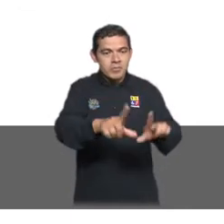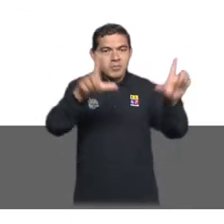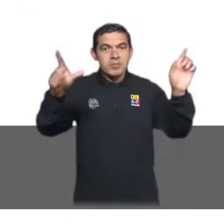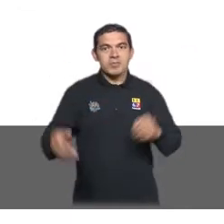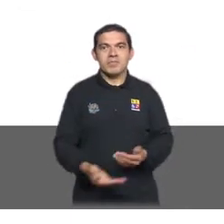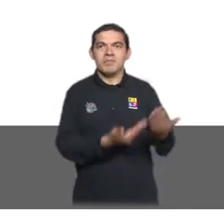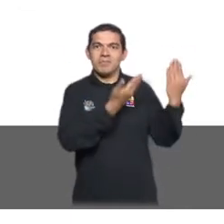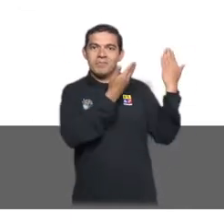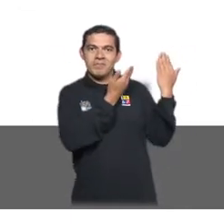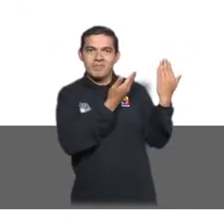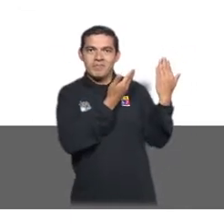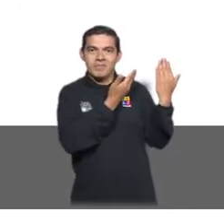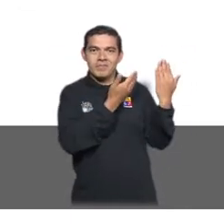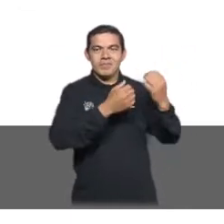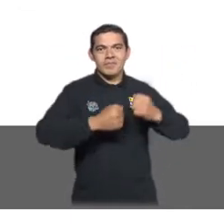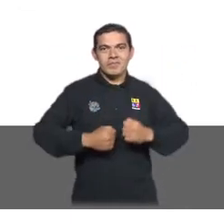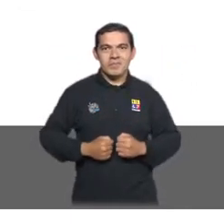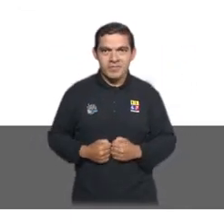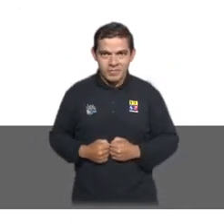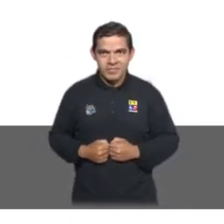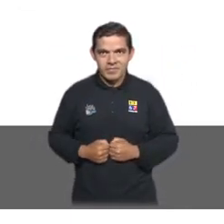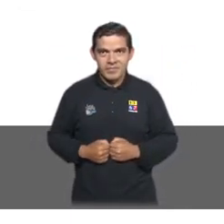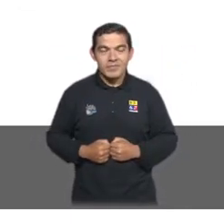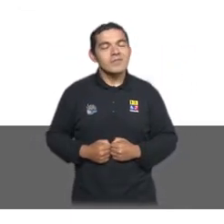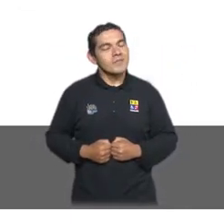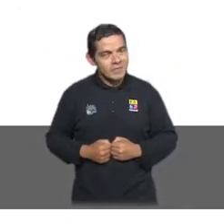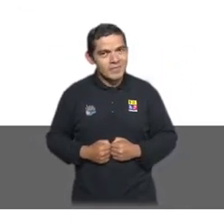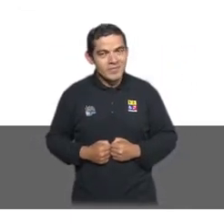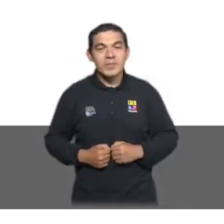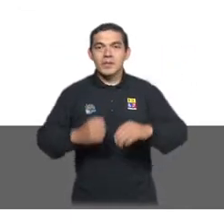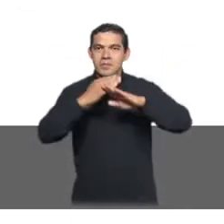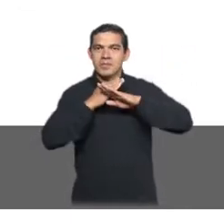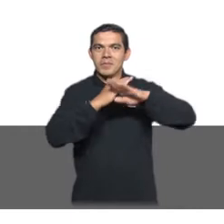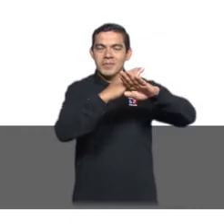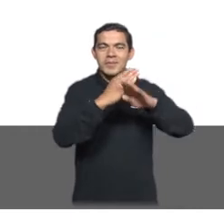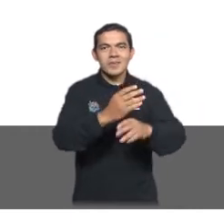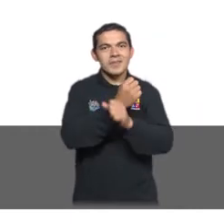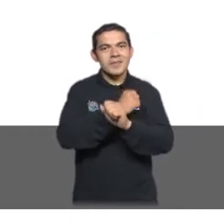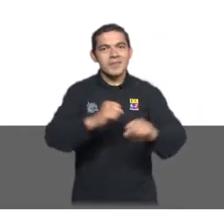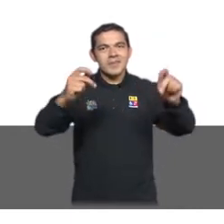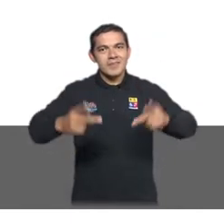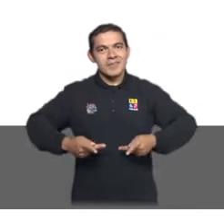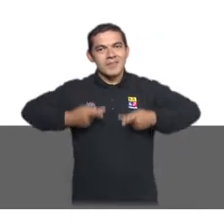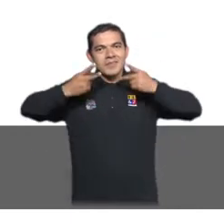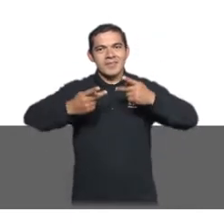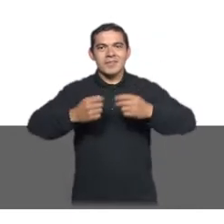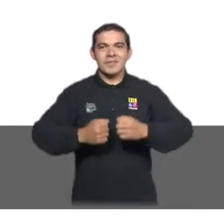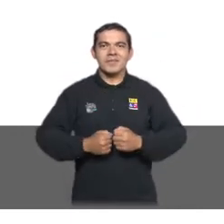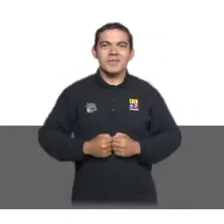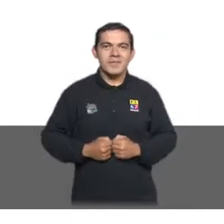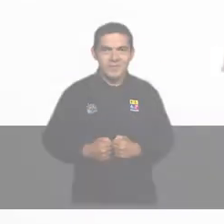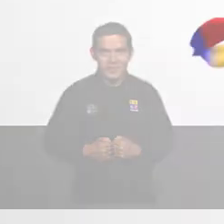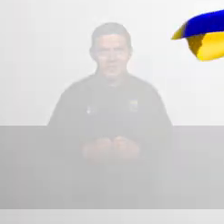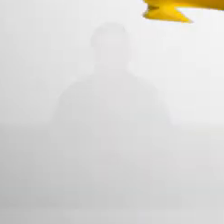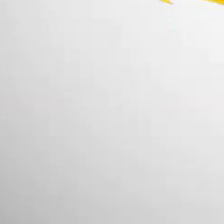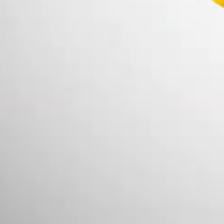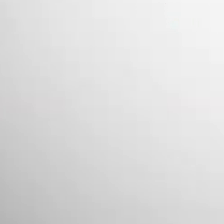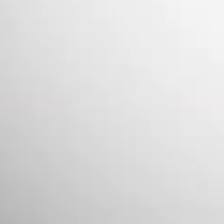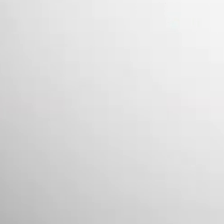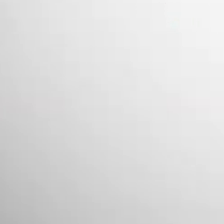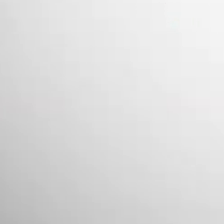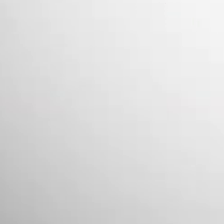ingresa a www.gestionderriesgos.gov.es Prevenir salva vidas.